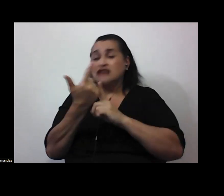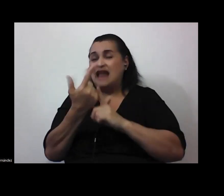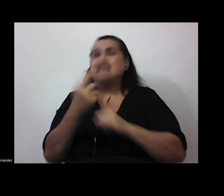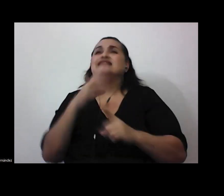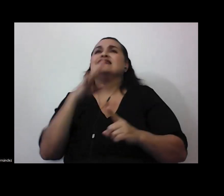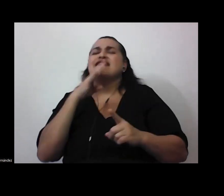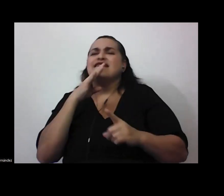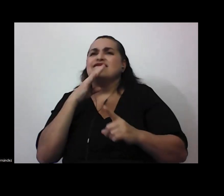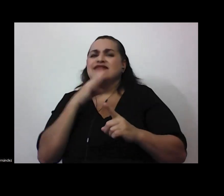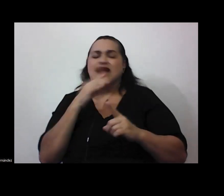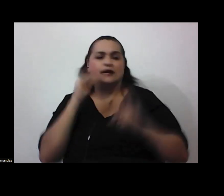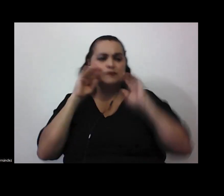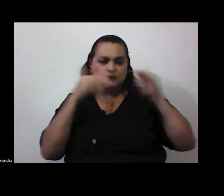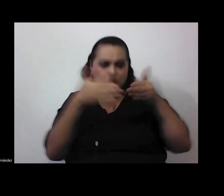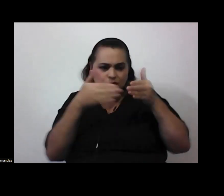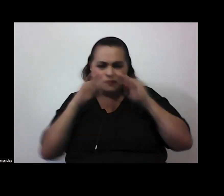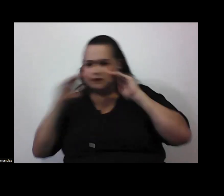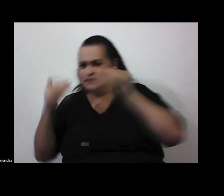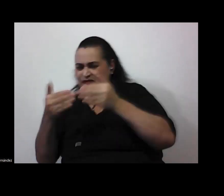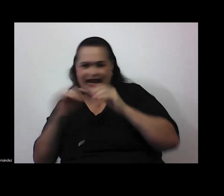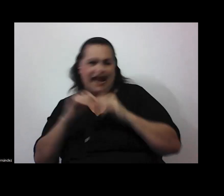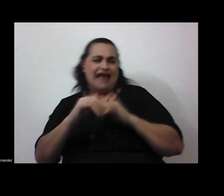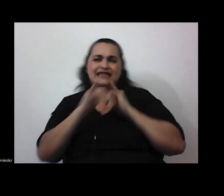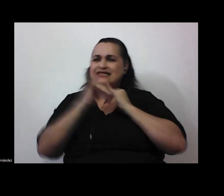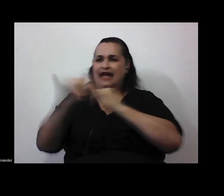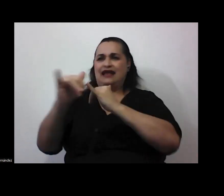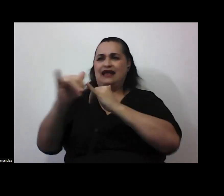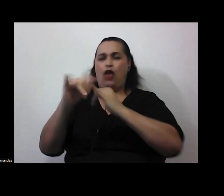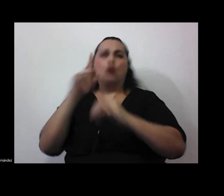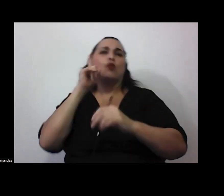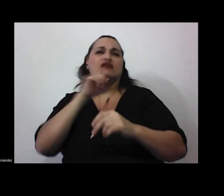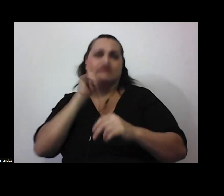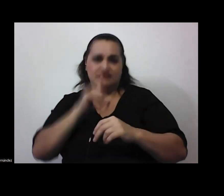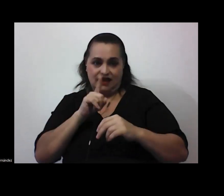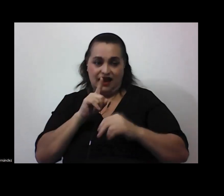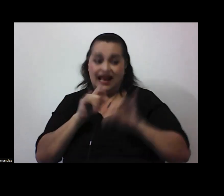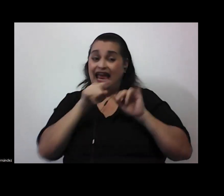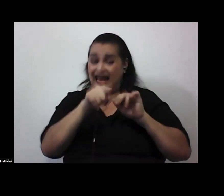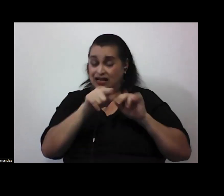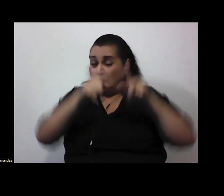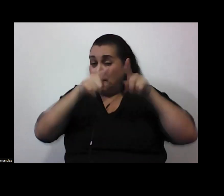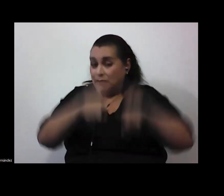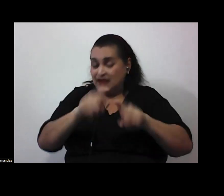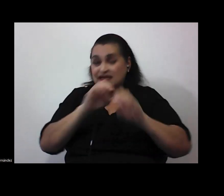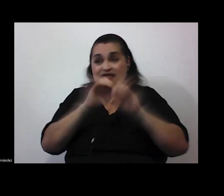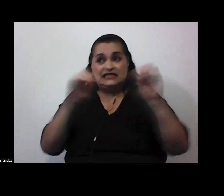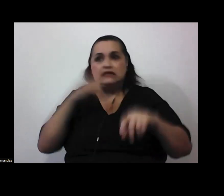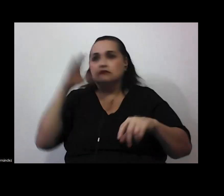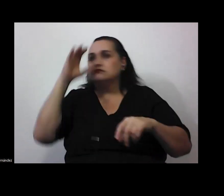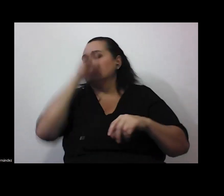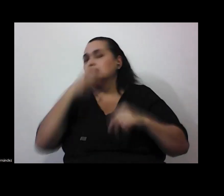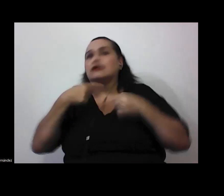en nuestras posturas de un modo exagerado y artificial porque eso nos pasa sin que seamos conscientes de que nos pasa